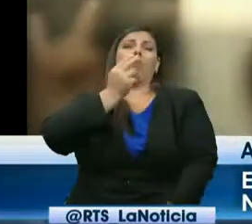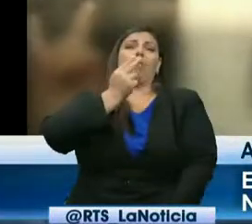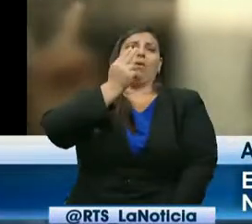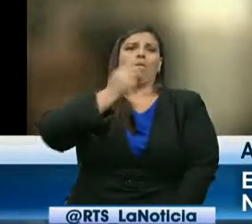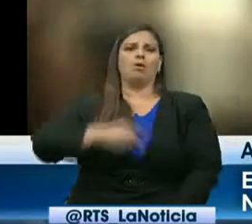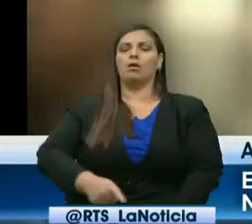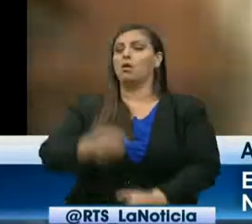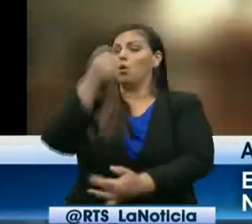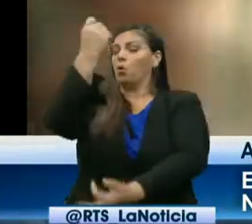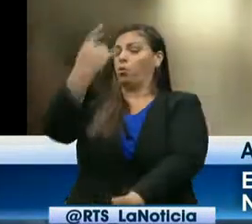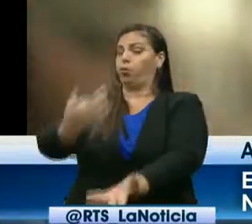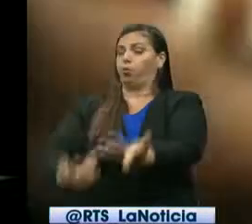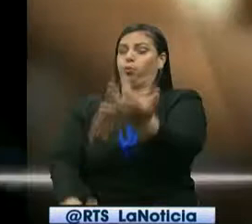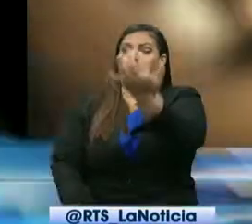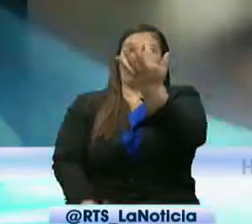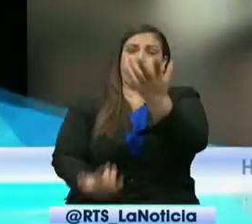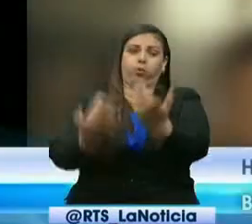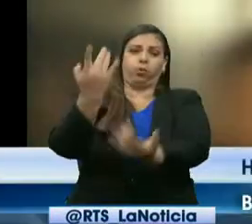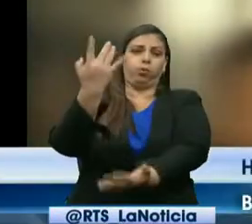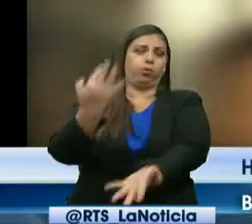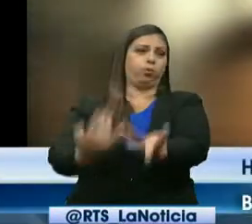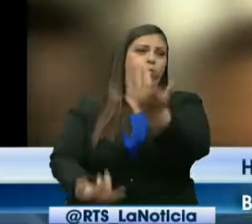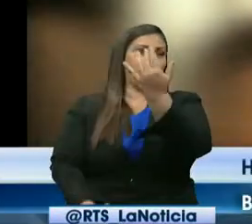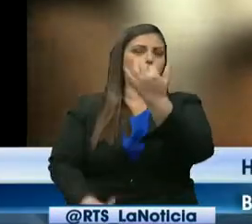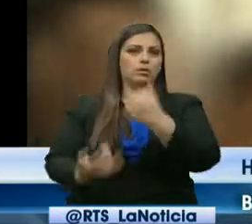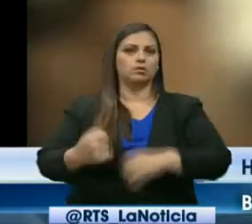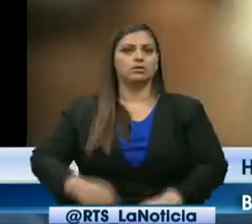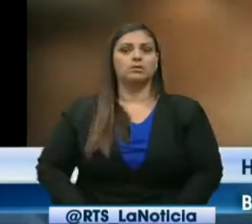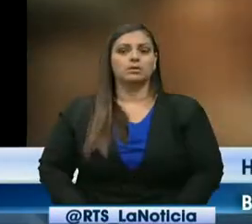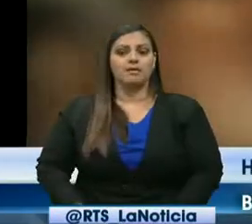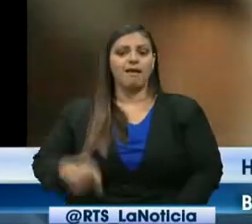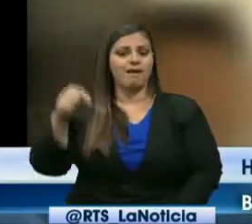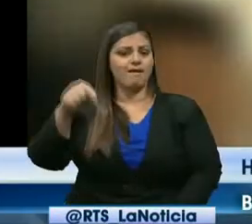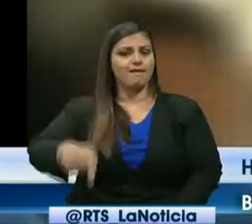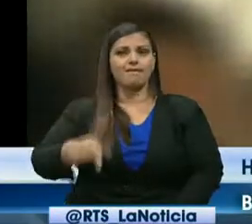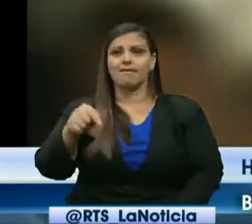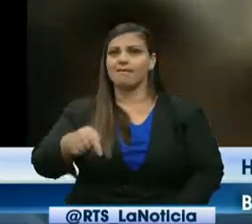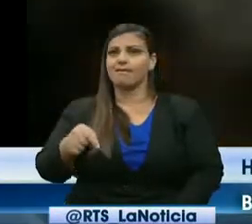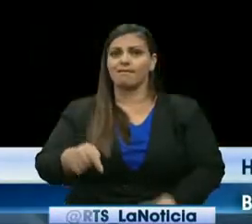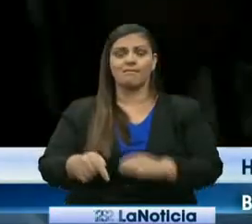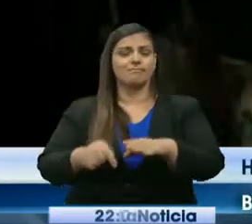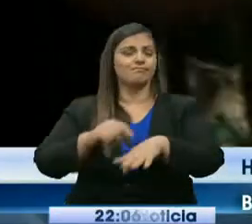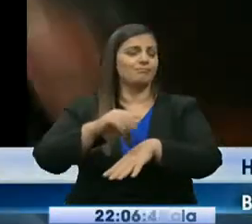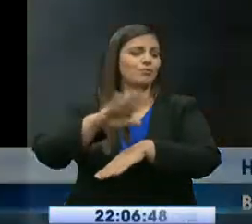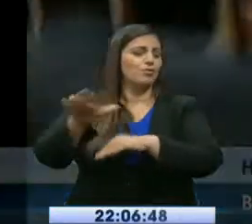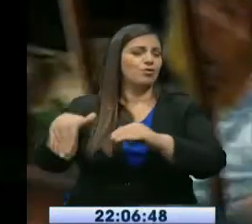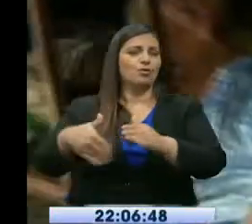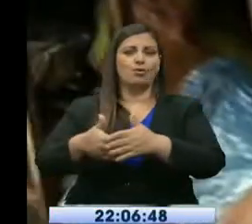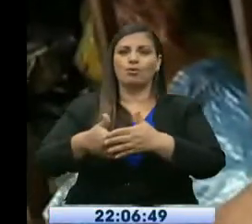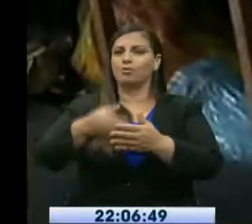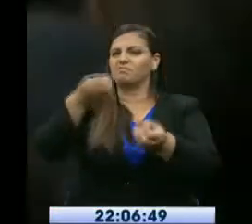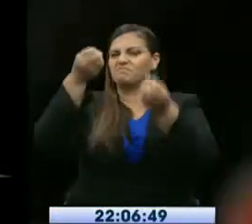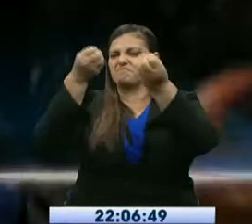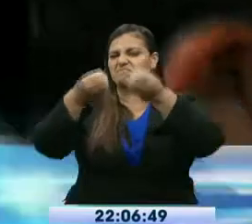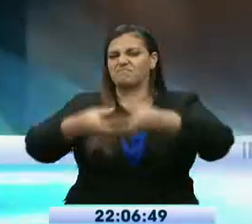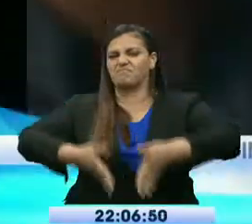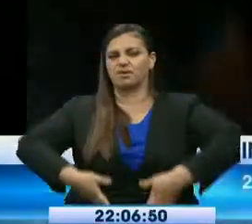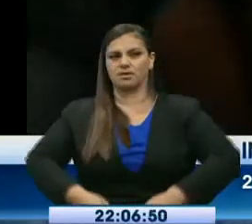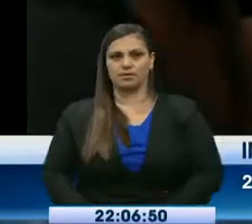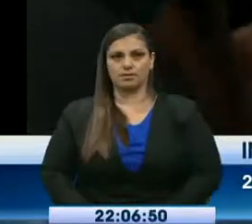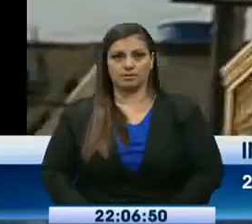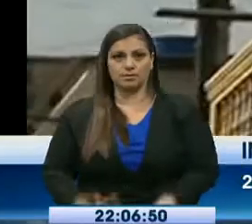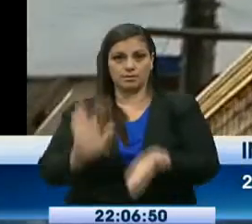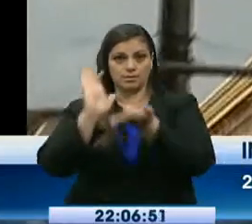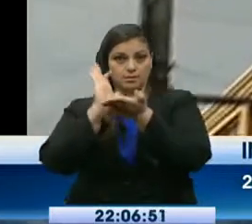cifras, pero sí, todo lo que es en la parte de abajo del bazar está perdido todo totalmente. Según testigos, lo primero que hicieron algunos de los